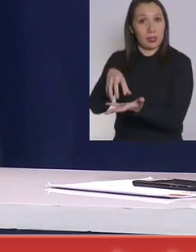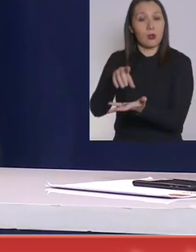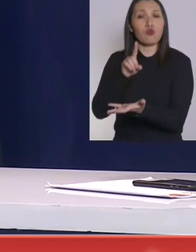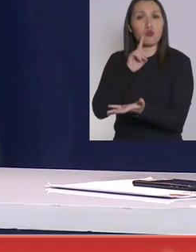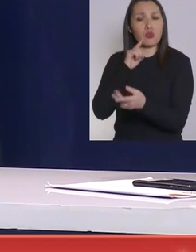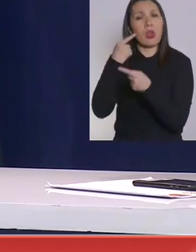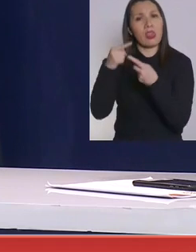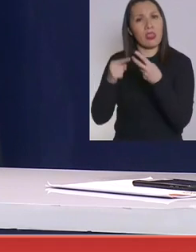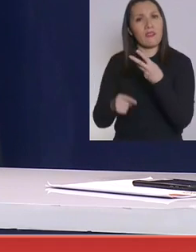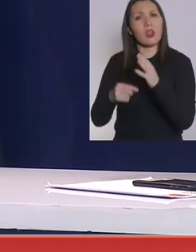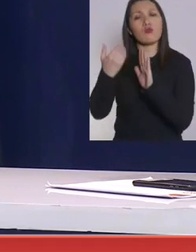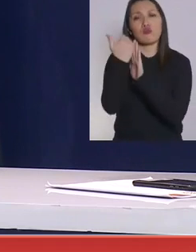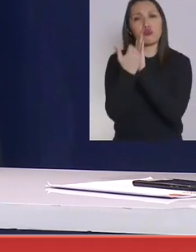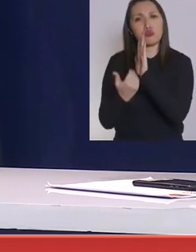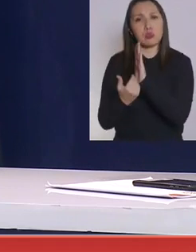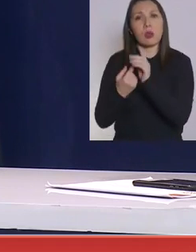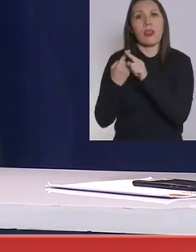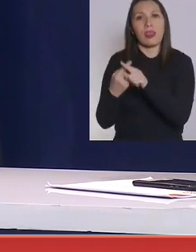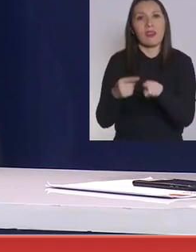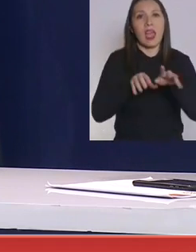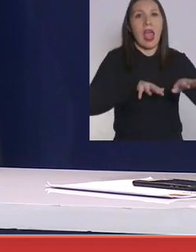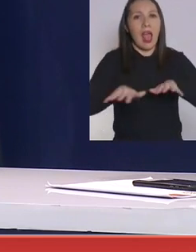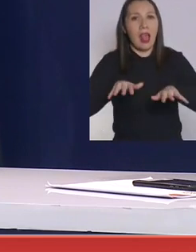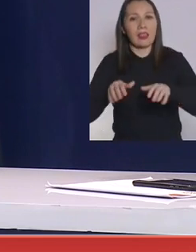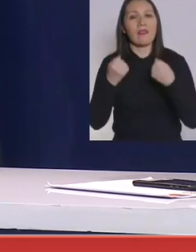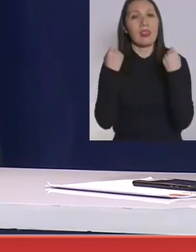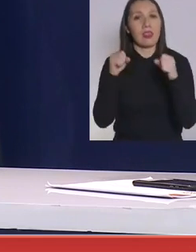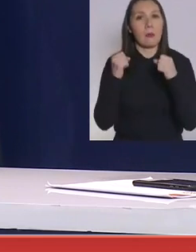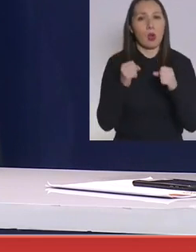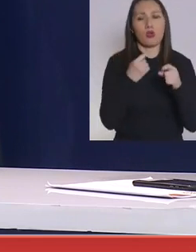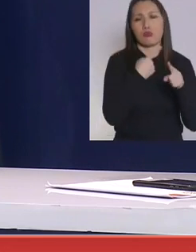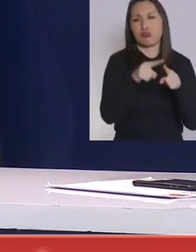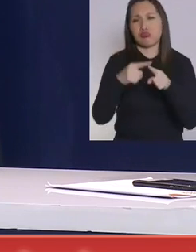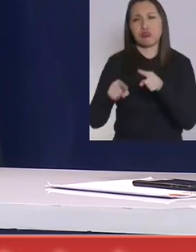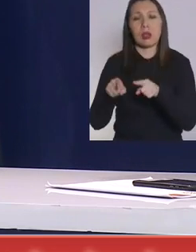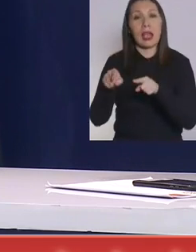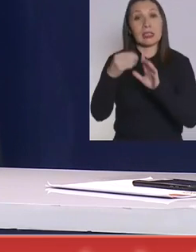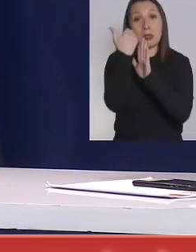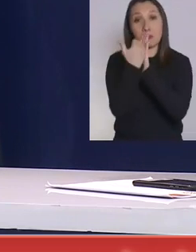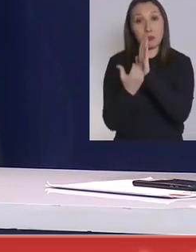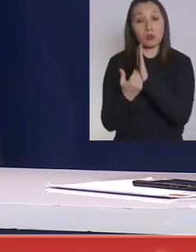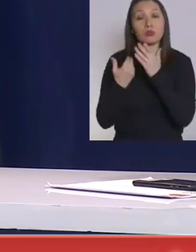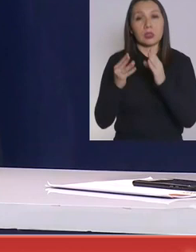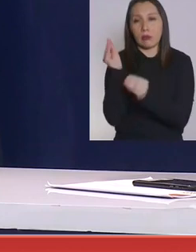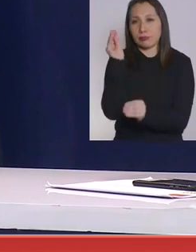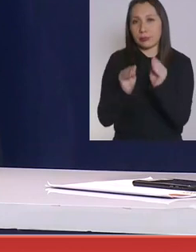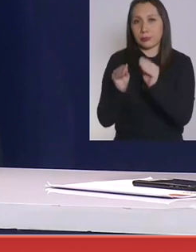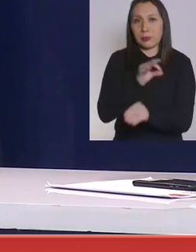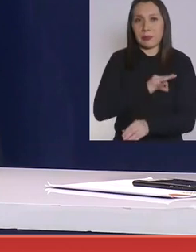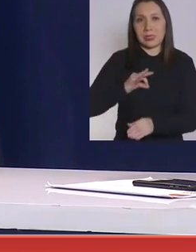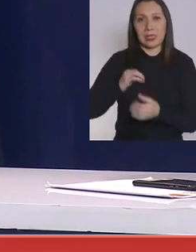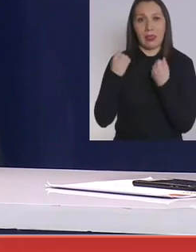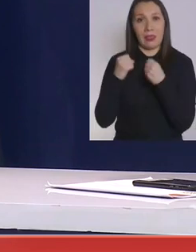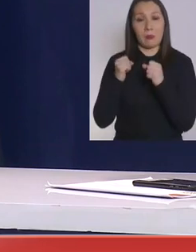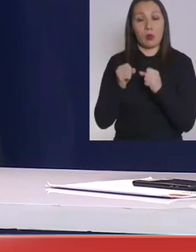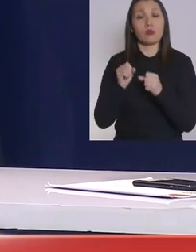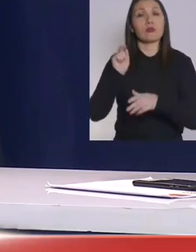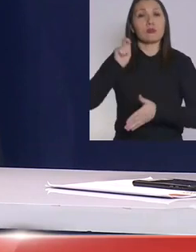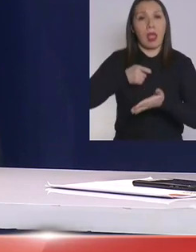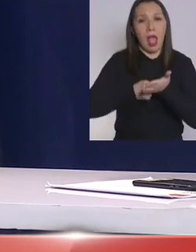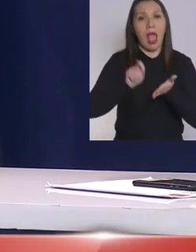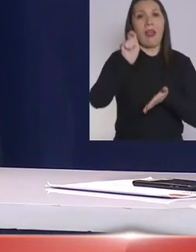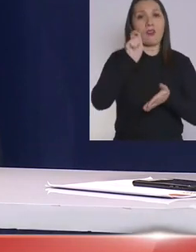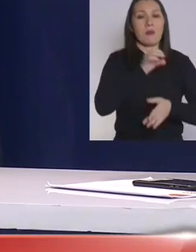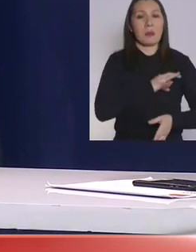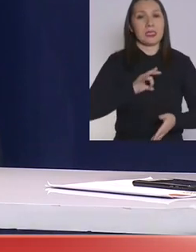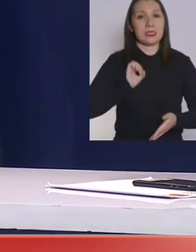tiene distintos protocolos de las distintas actividades deportivas. Estos protocolos que han sido elaborados por el Ministerio del Deporte han sido validados